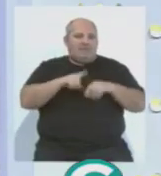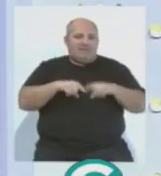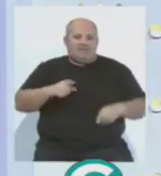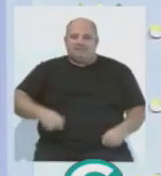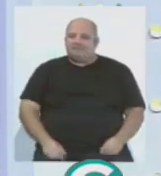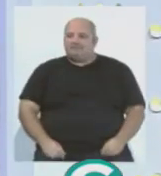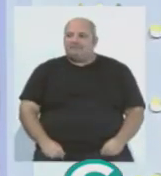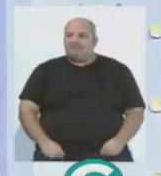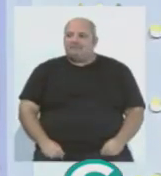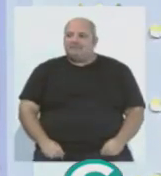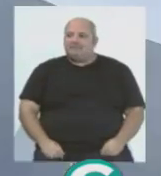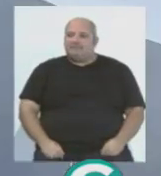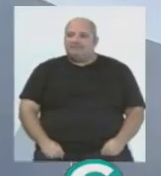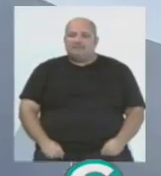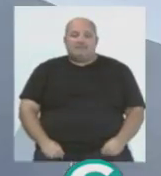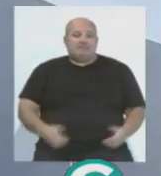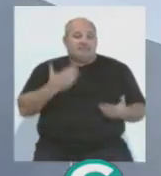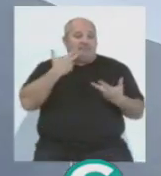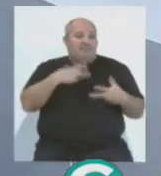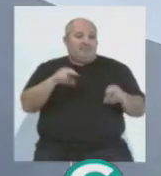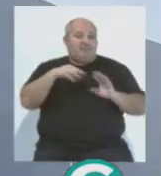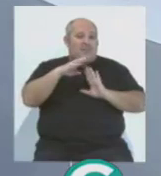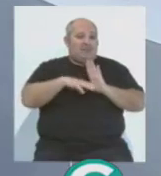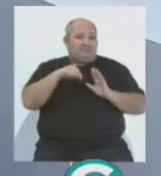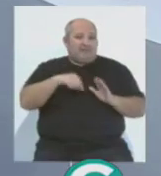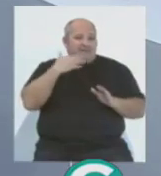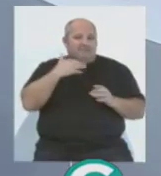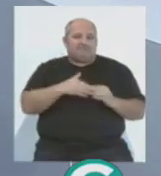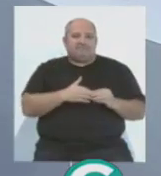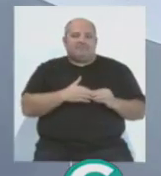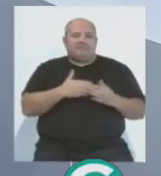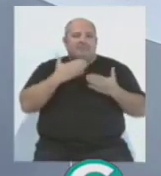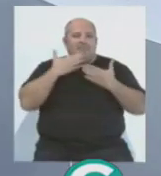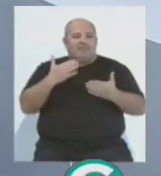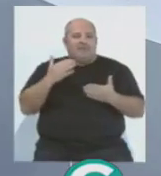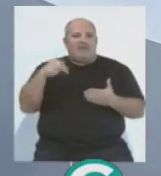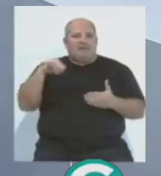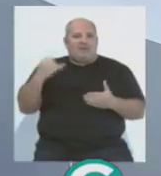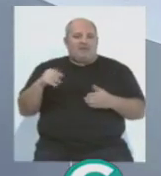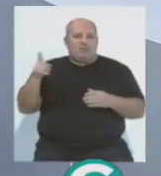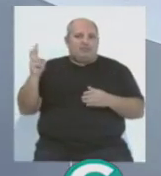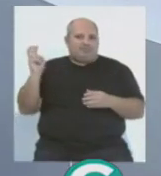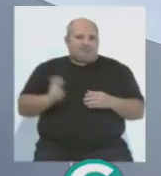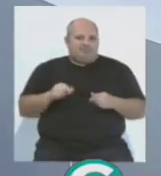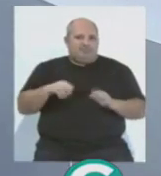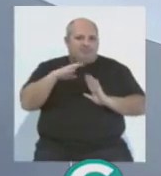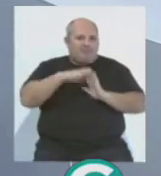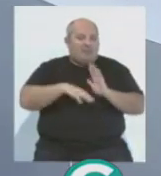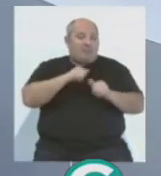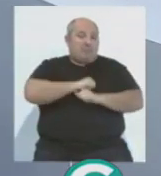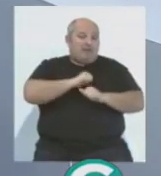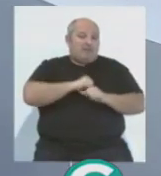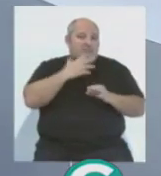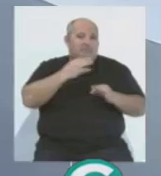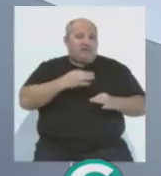veces. Así es. Bueno, estamos llegando al final del programa y agradecerte, Beatriz, por tu presencia. Esperemos